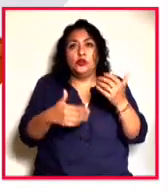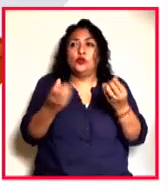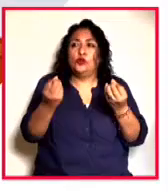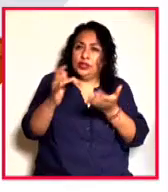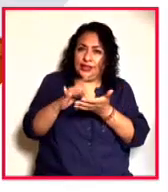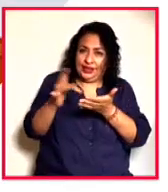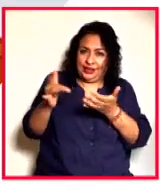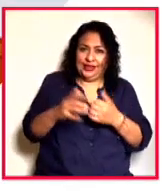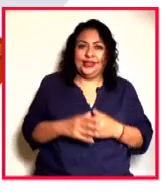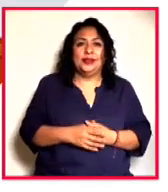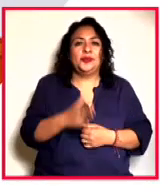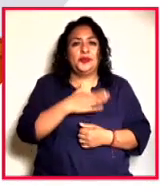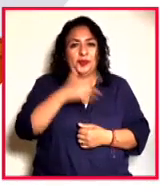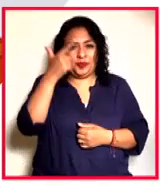buenas noches ver vamos a ver